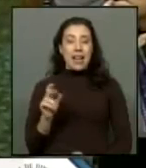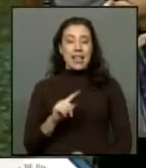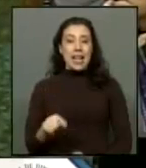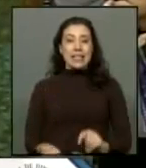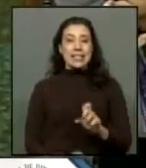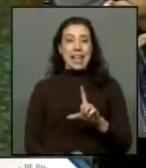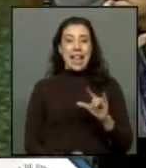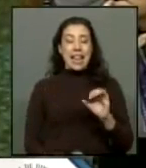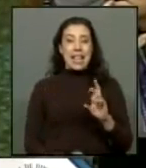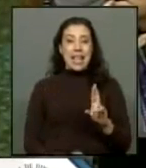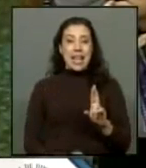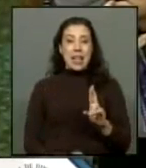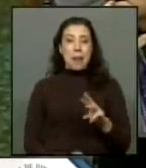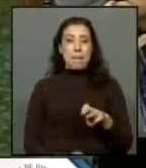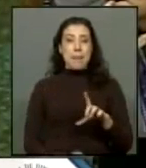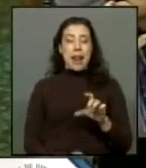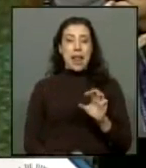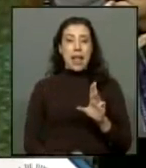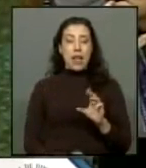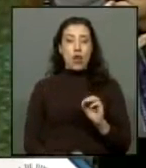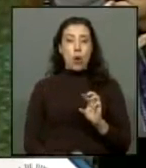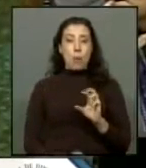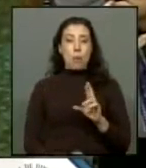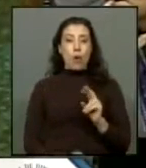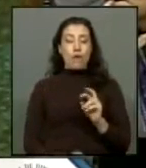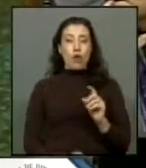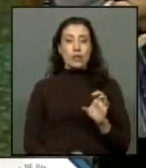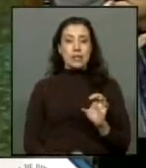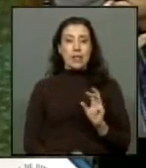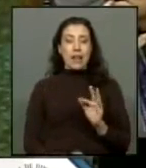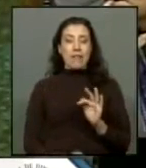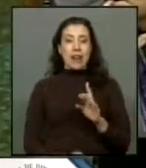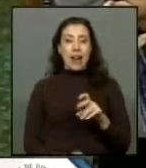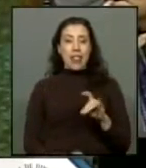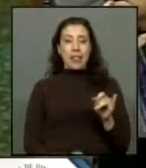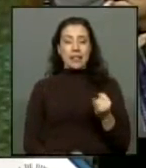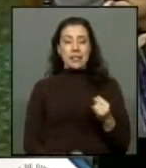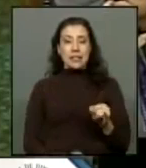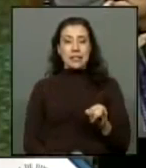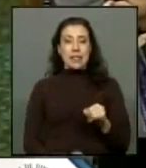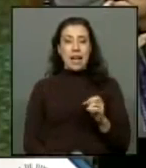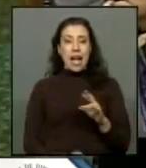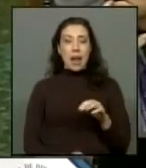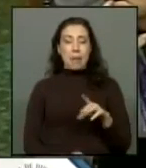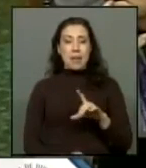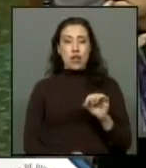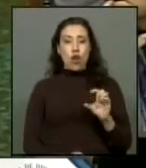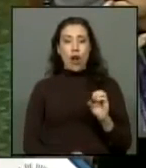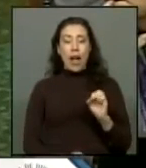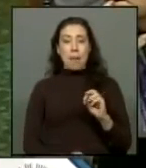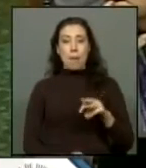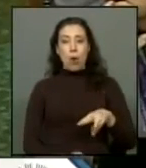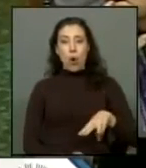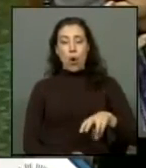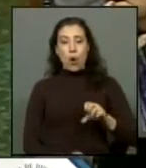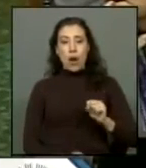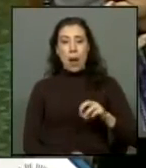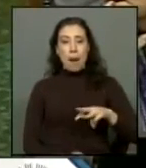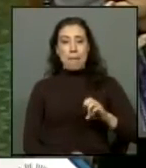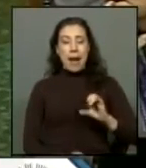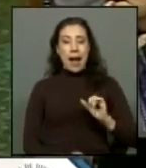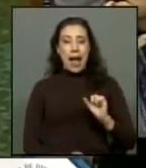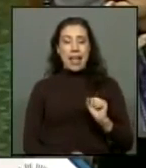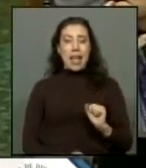Guillermo Telier Patricio Melero Yarna Proboste Maya Fernández Enrique Jaramillo Lautaro Carmona Javier